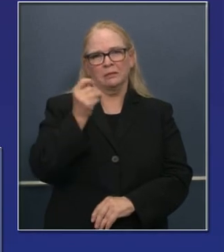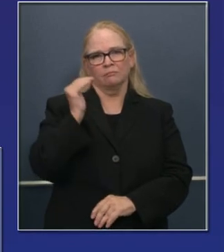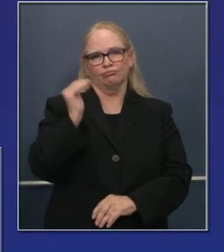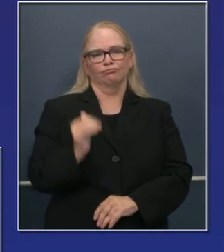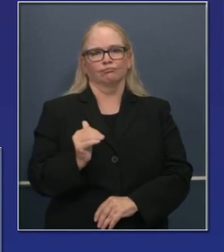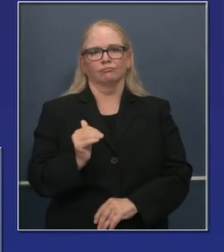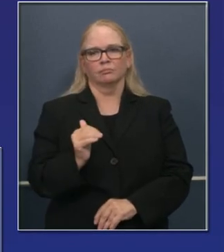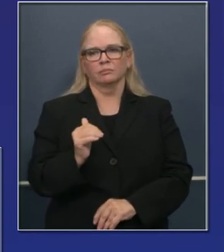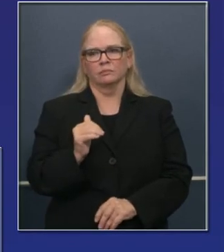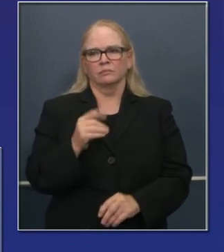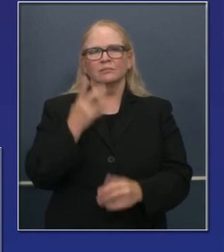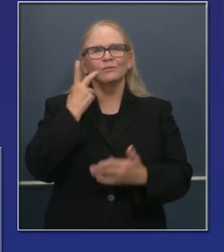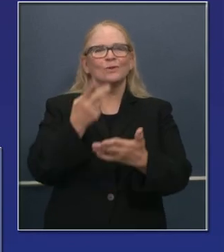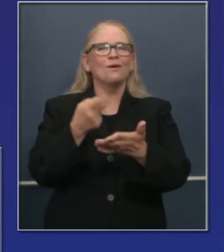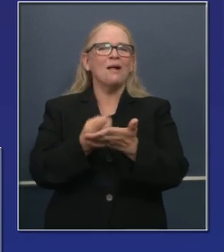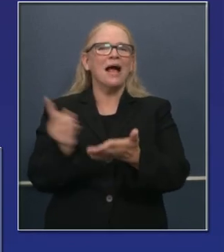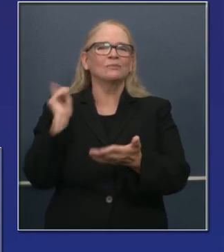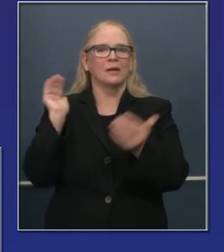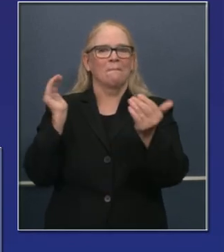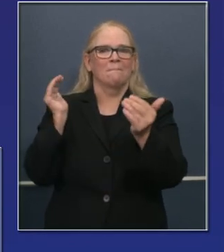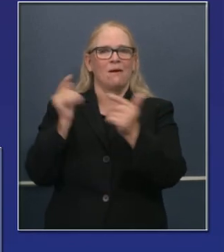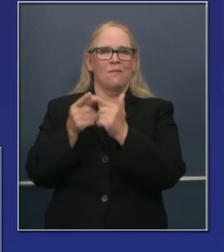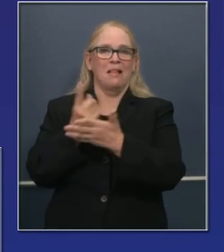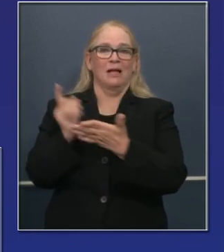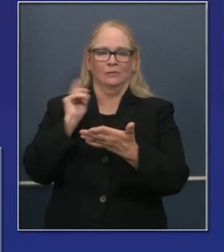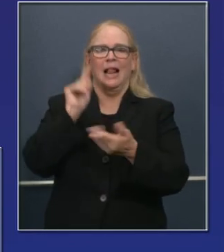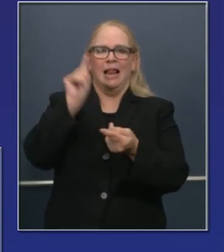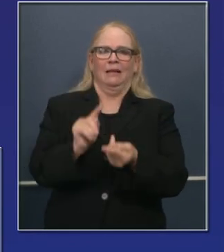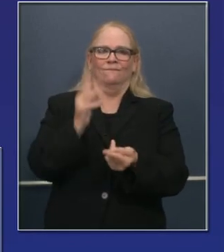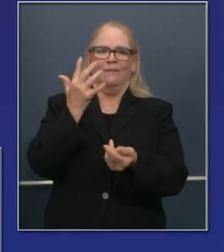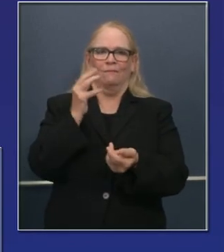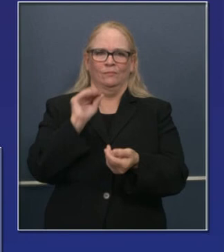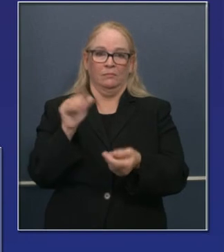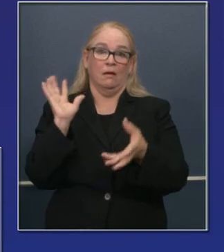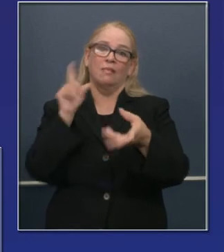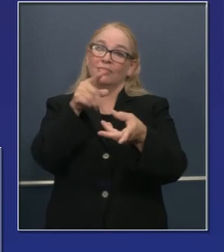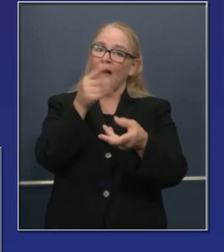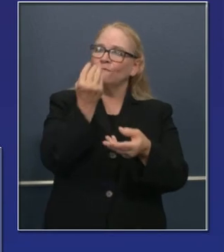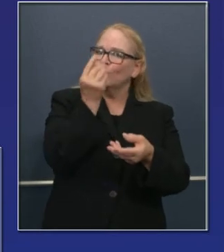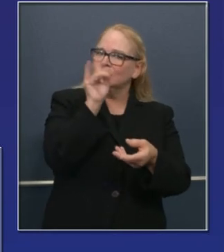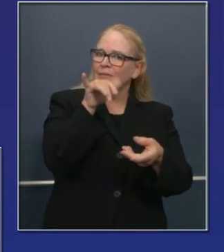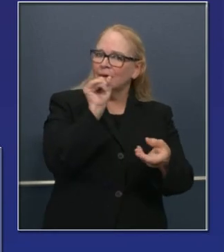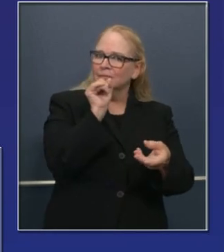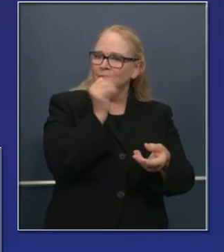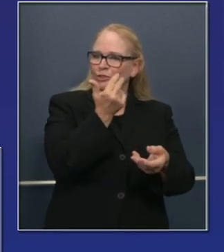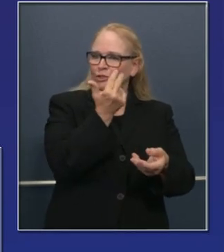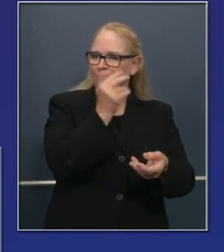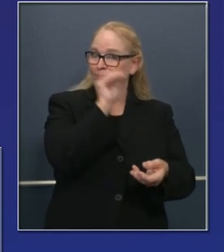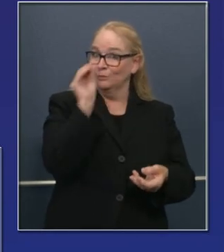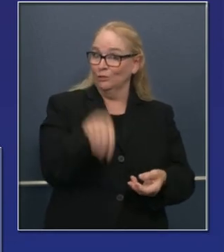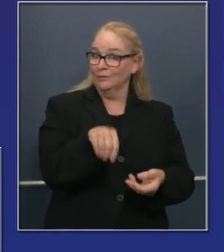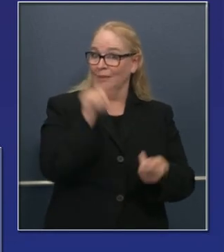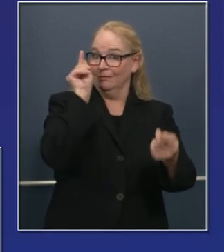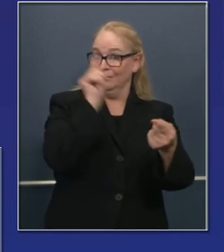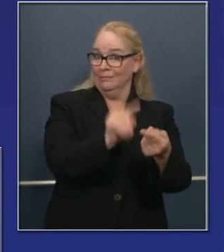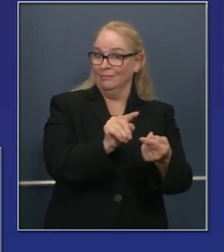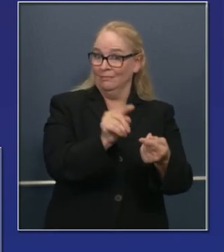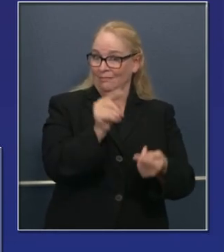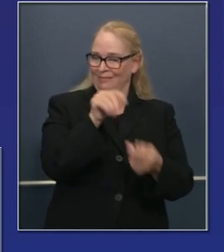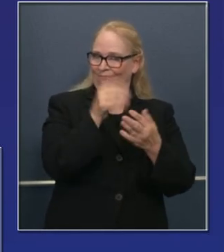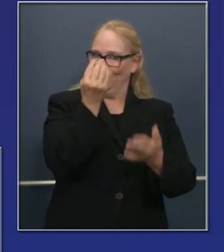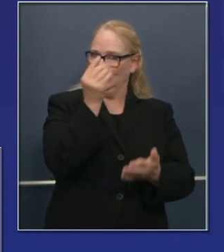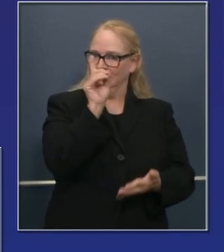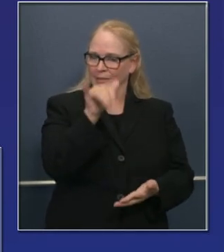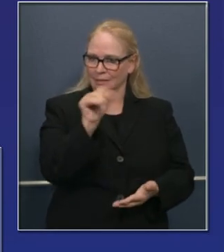la última transparencia hubo disminución de 5% como les mostré comparado al lunes pasado. Y verán que hubo una disminución de 13%